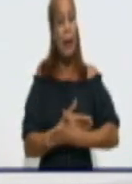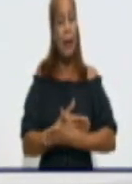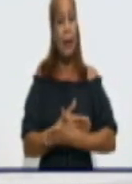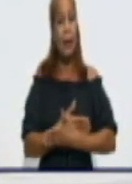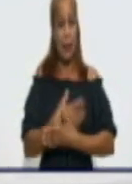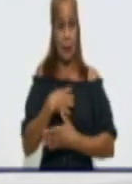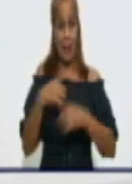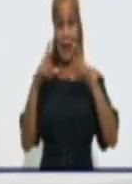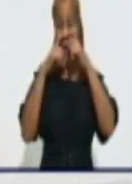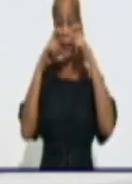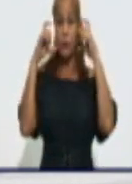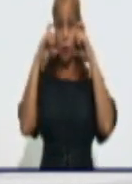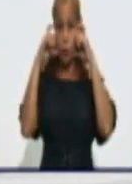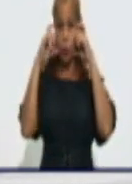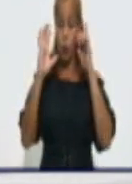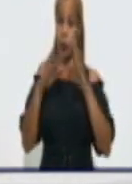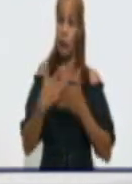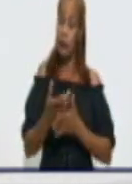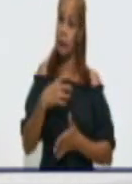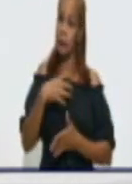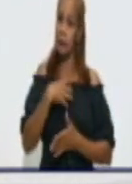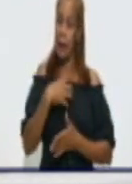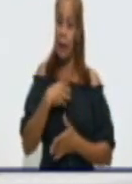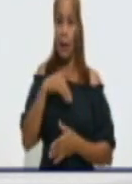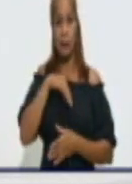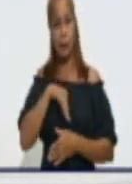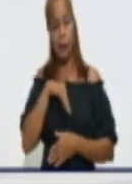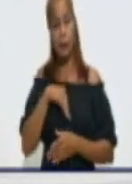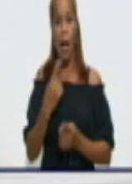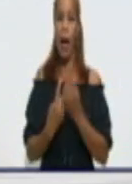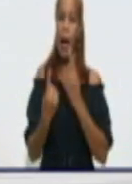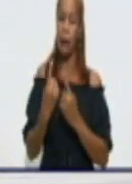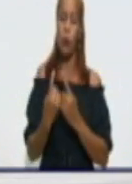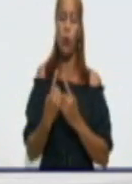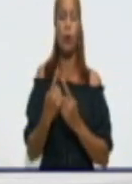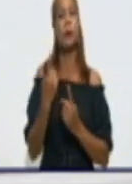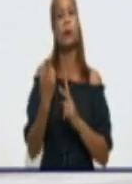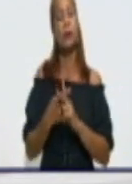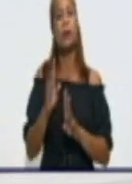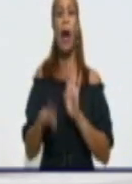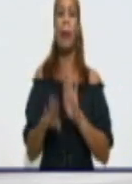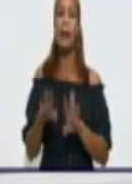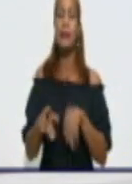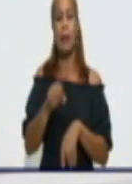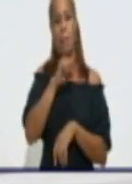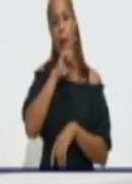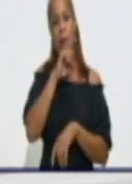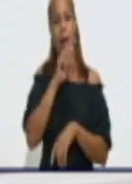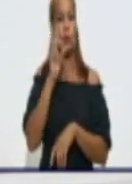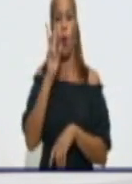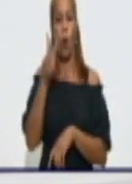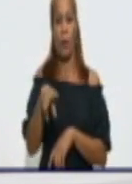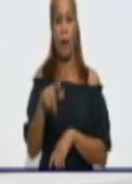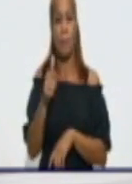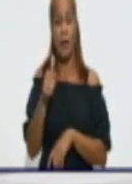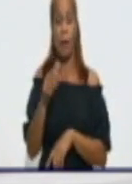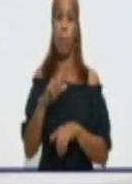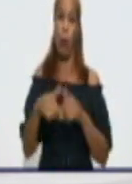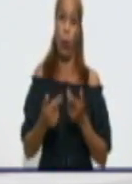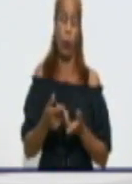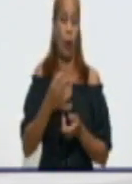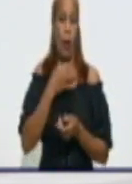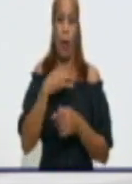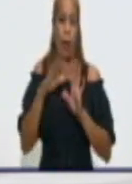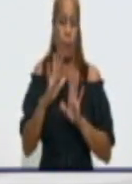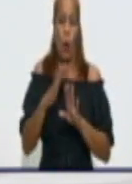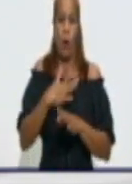enmascararse detrás del nasobuco, signos como, por ejemplo, una cianosis de los labios, que de momento el niño comience con alguna falta de aire por otro motivo,